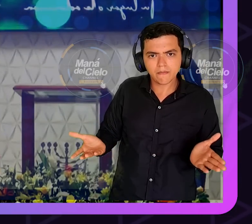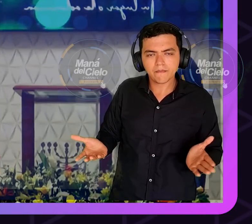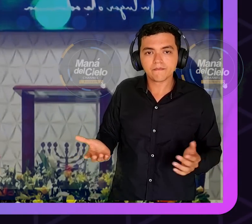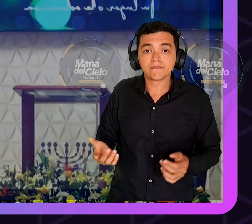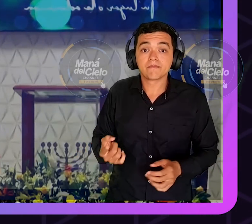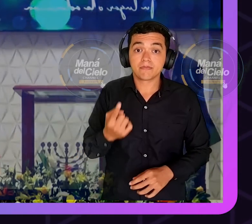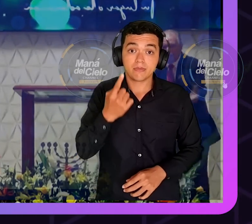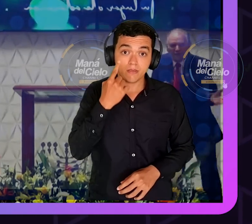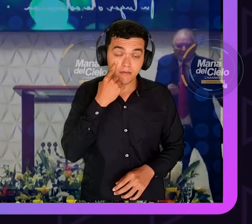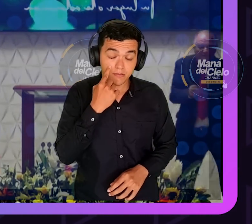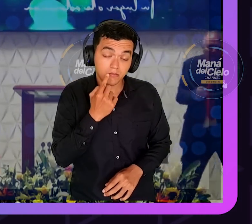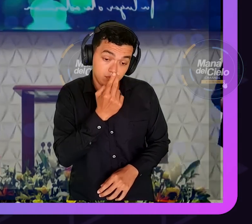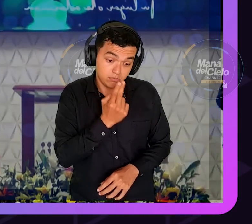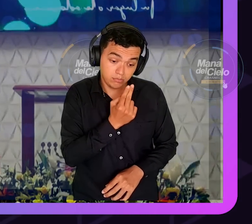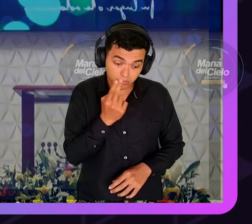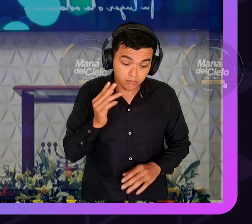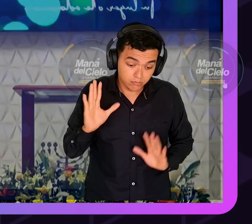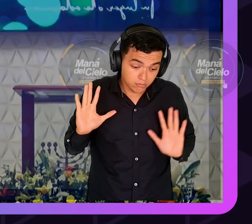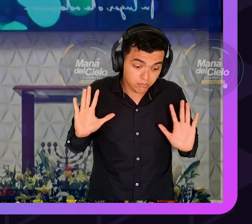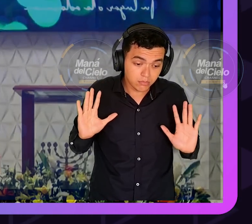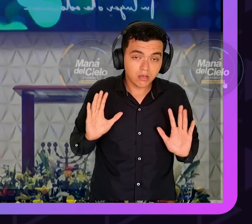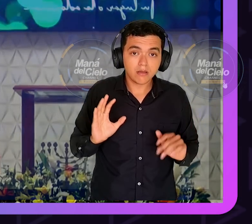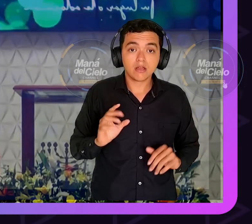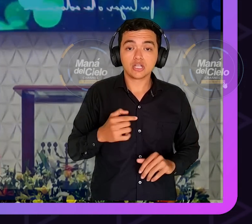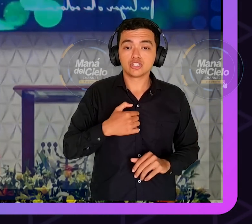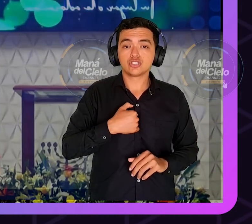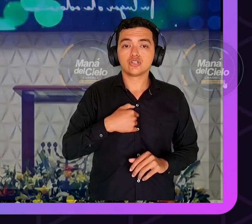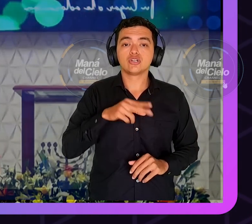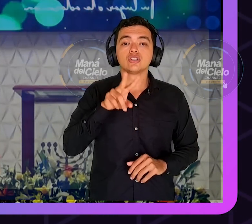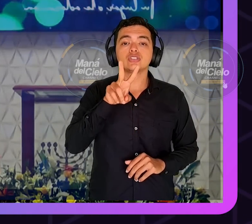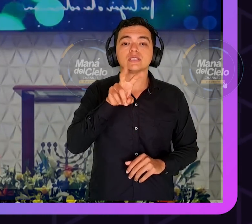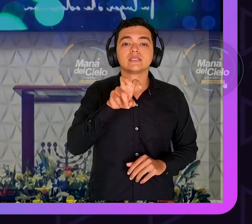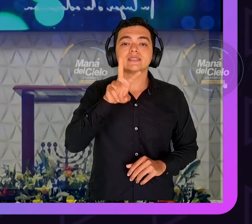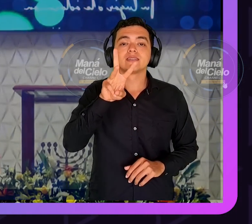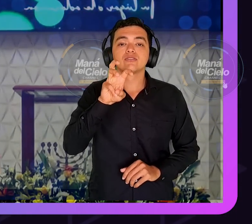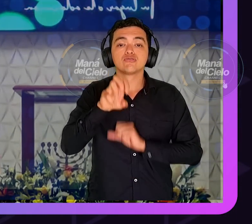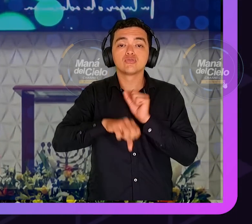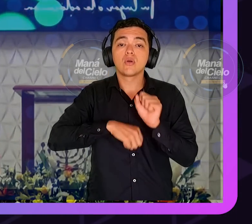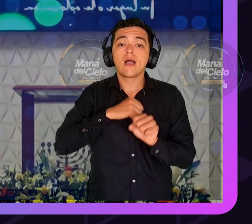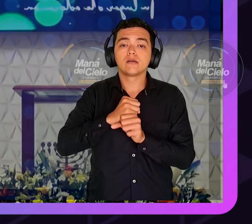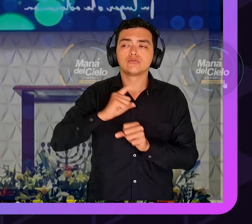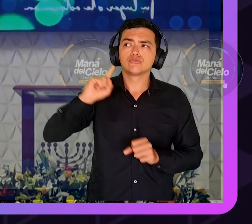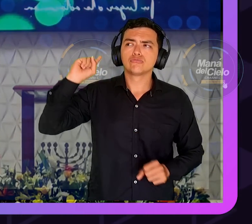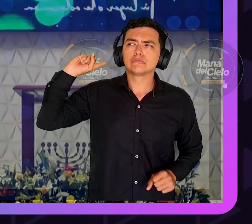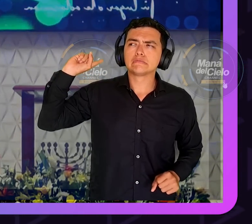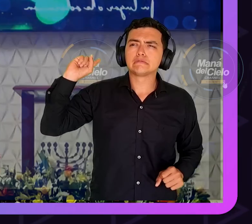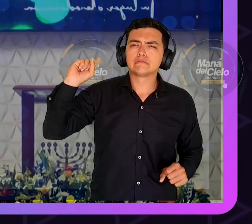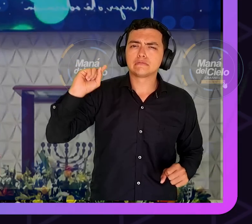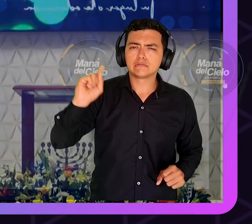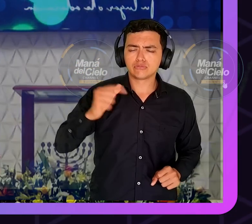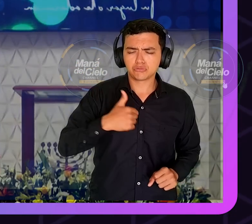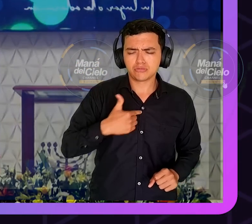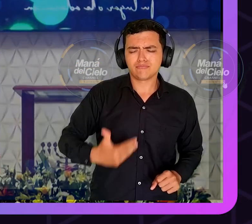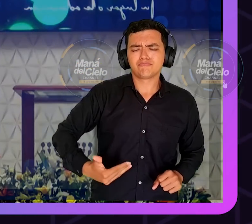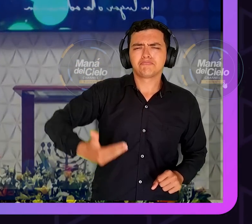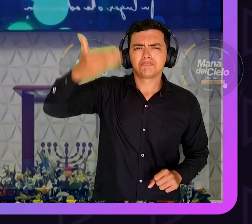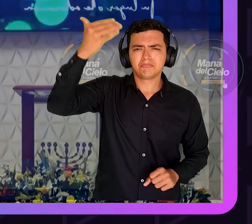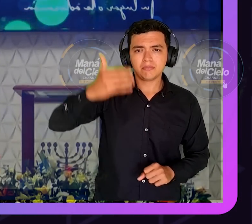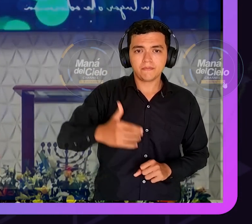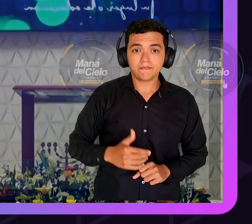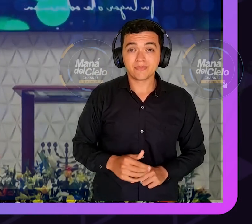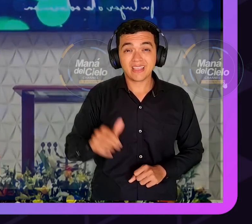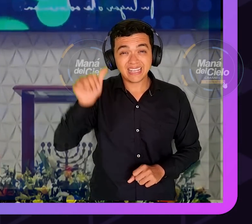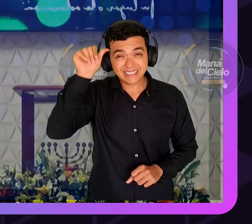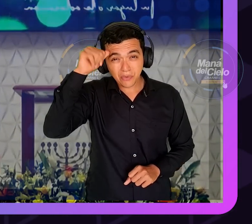esto no es cosa de reglamento hermano entonces ya no me trasladan ya a no me trasladan ya se acabaron traslados